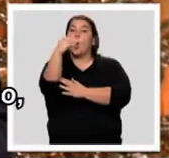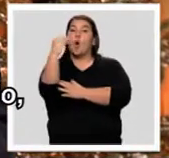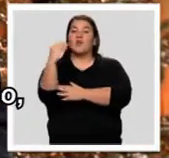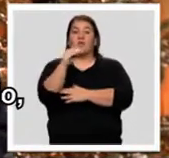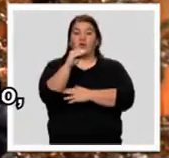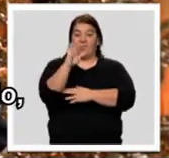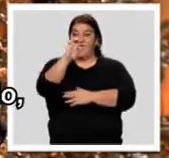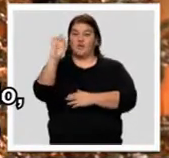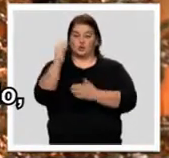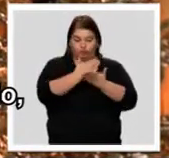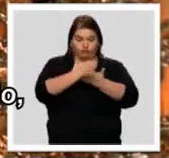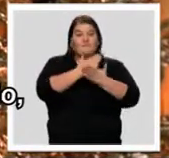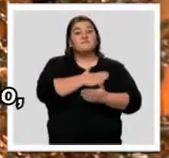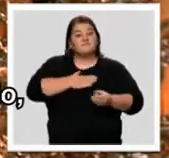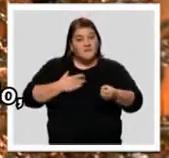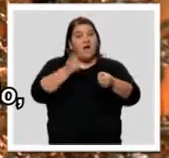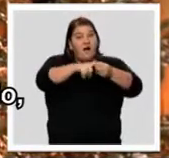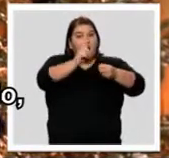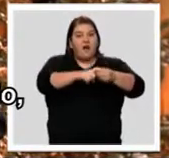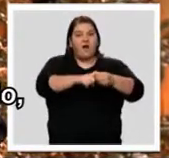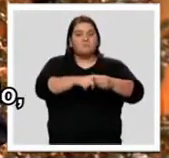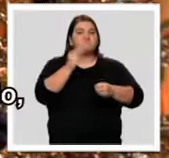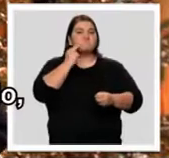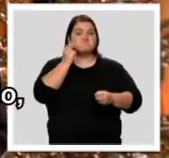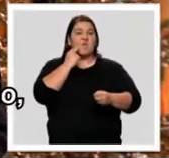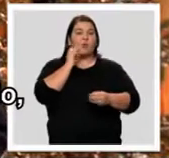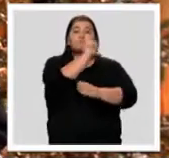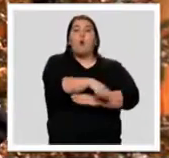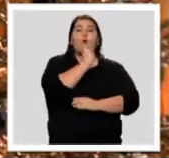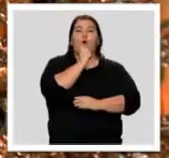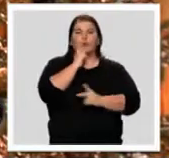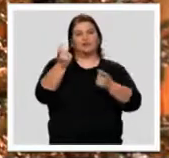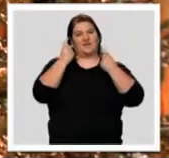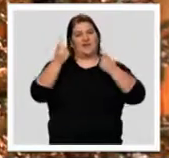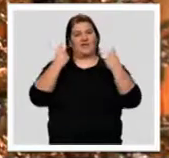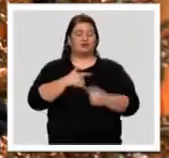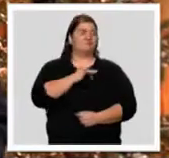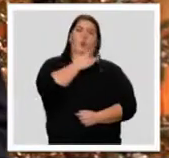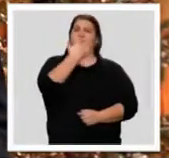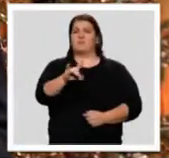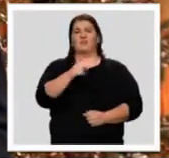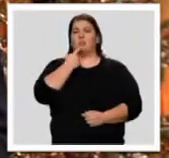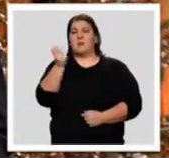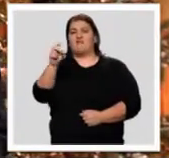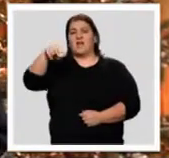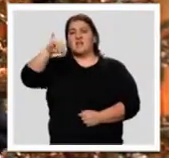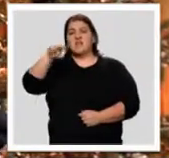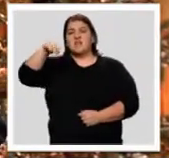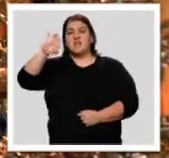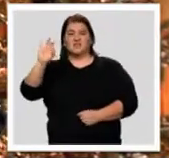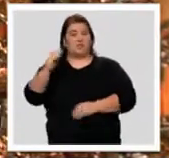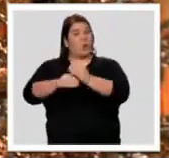quieren hacerla eso nos enseñan cómo vencer a ese miedo. Y no voy a permitir que nadie les llame ninis.